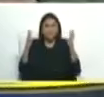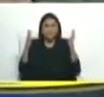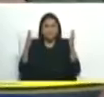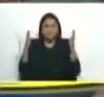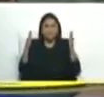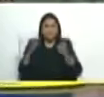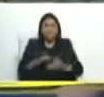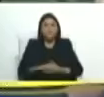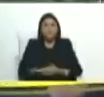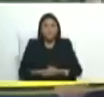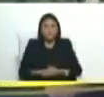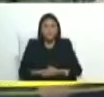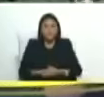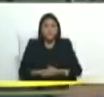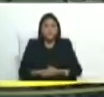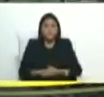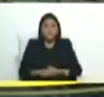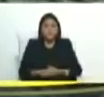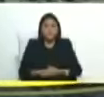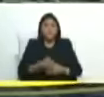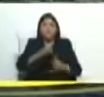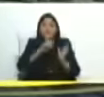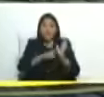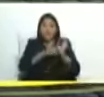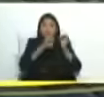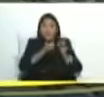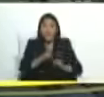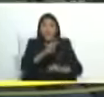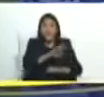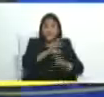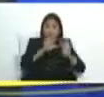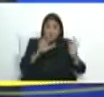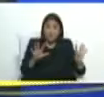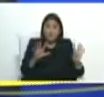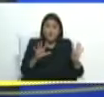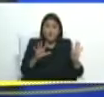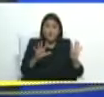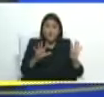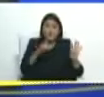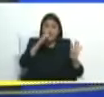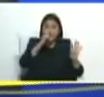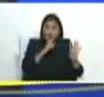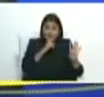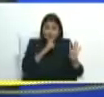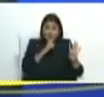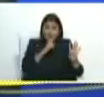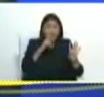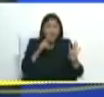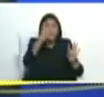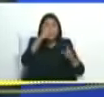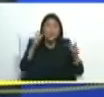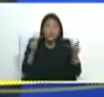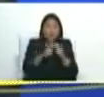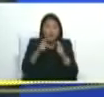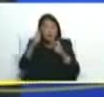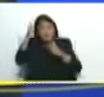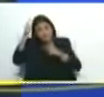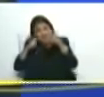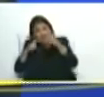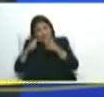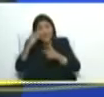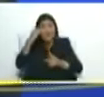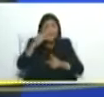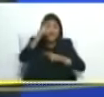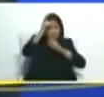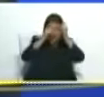y se cumplían 29 años de la primera reunión Chávez-Fidel en La Habana en el año